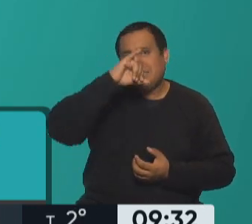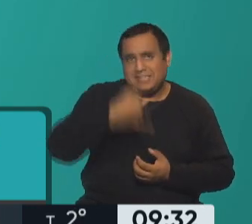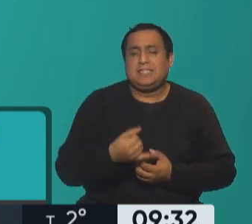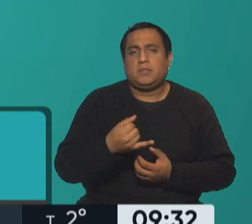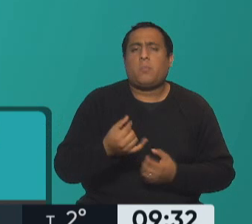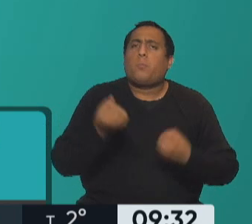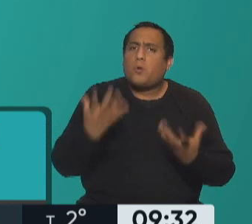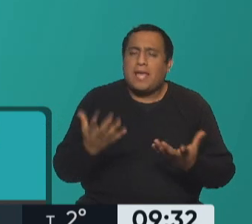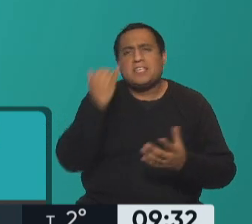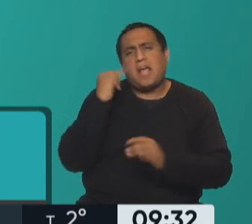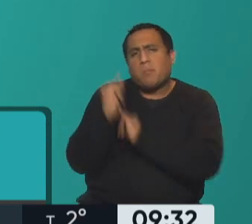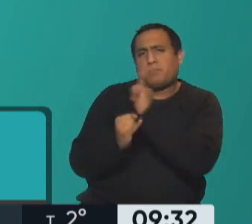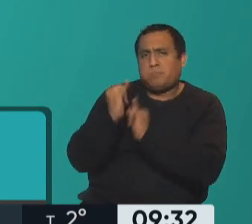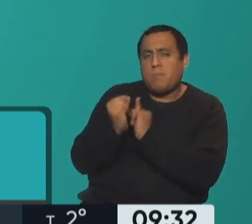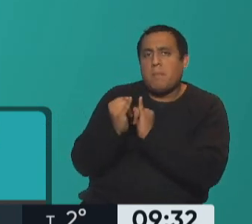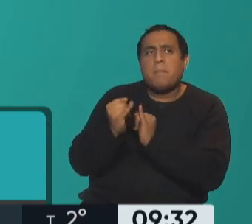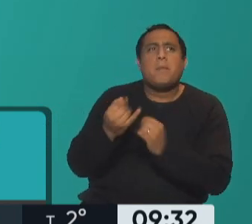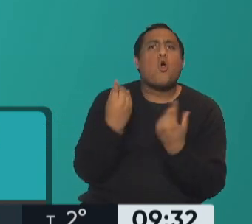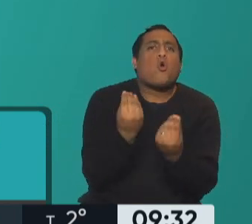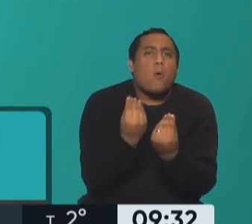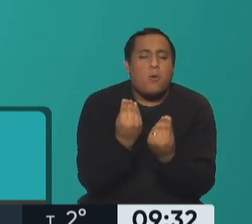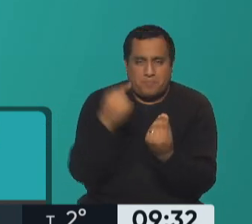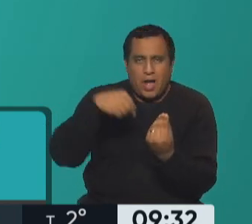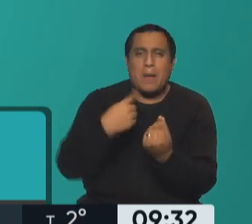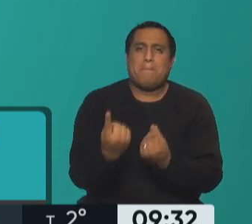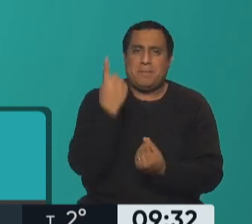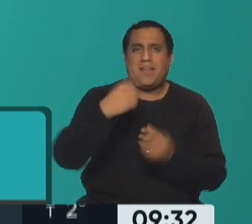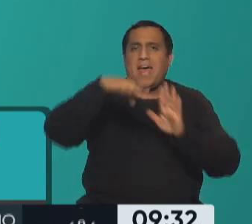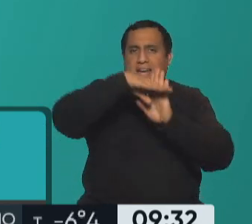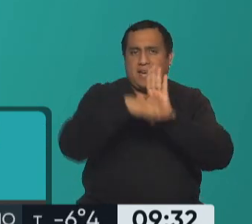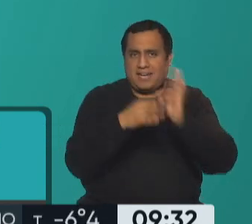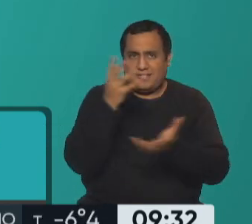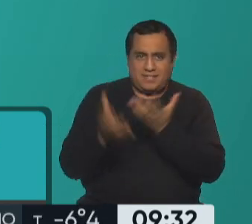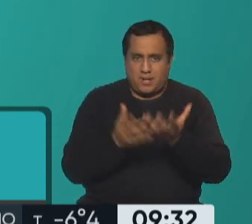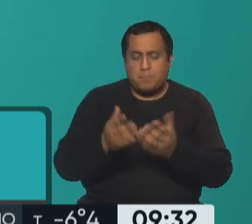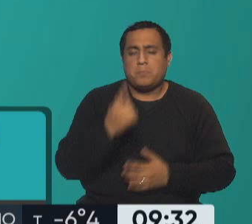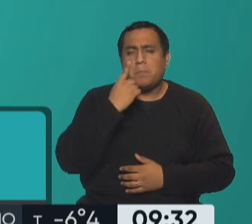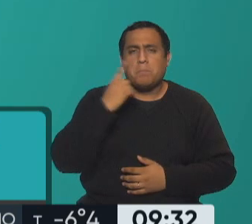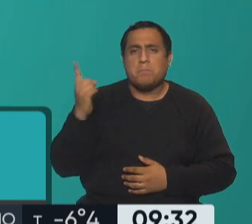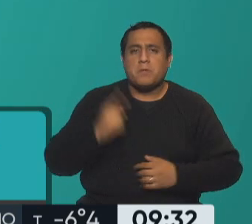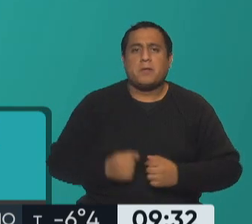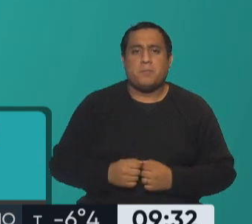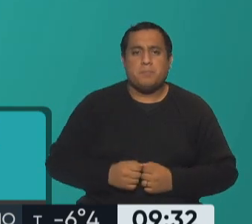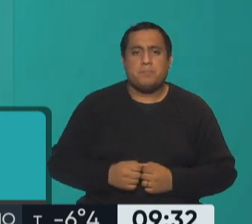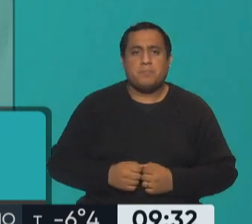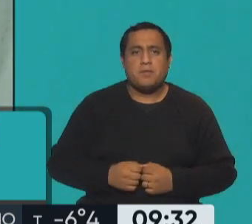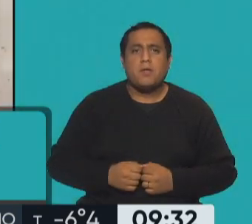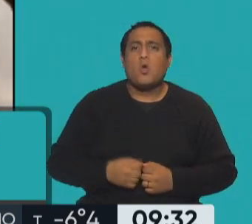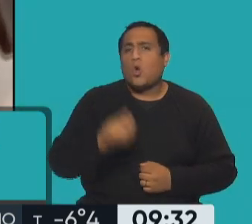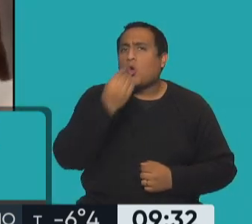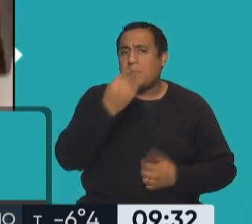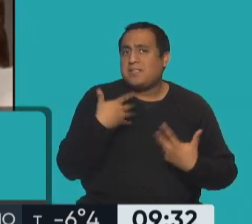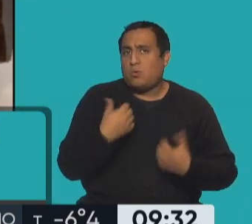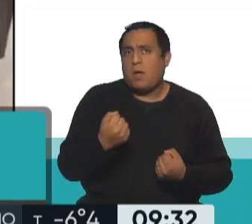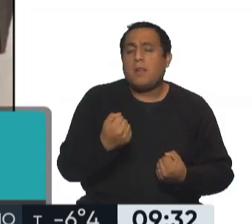a él por qué, y acá te decimos cómo podés llevarlo a la práctica. Primera receta, vamos con unos florentinos de chocolate y frutos secos, porque comer saludable